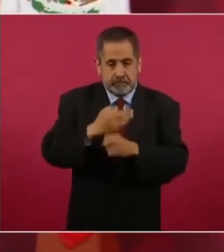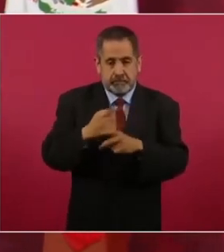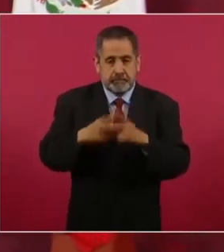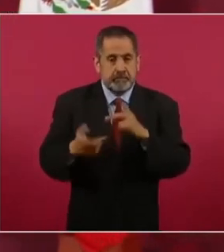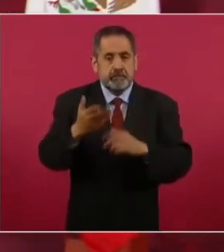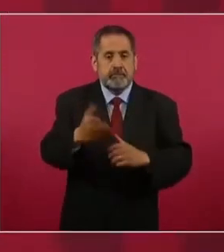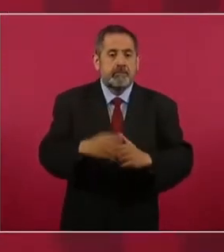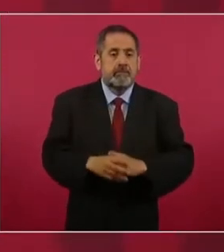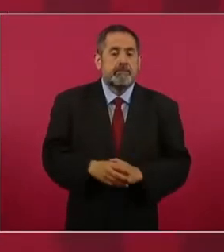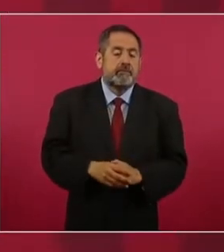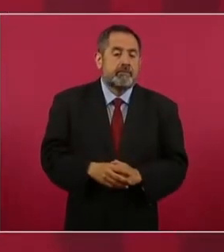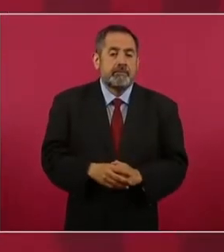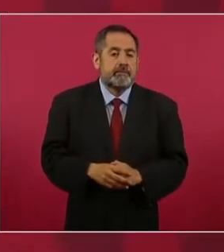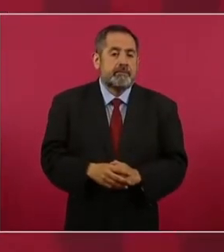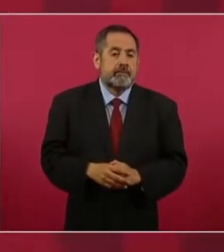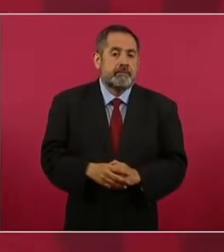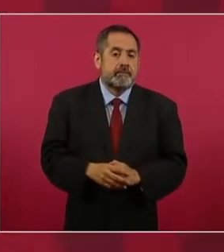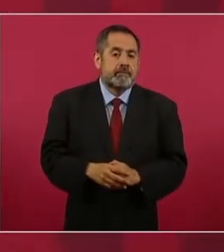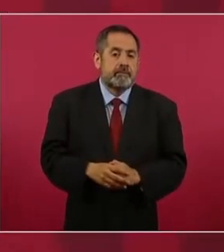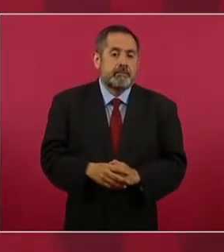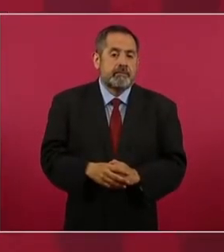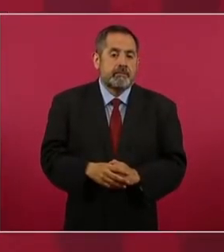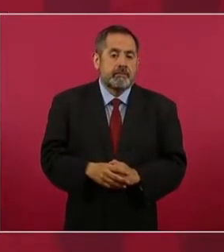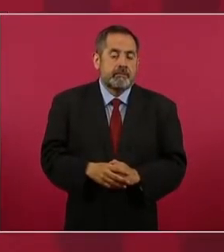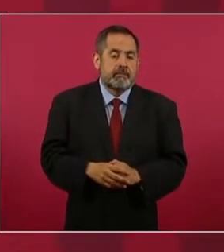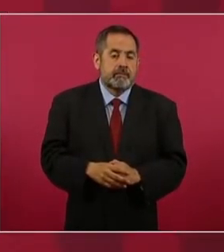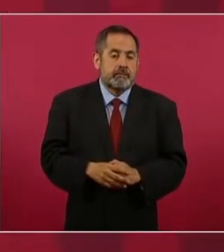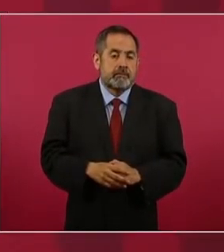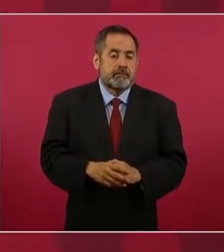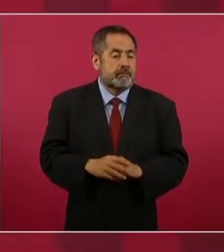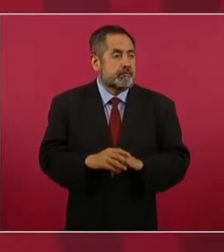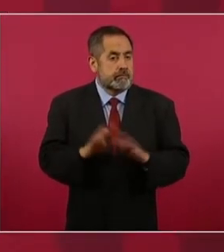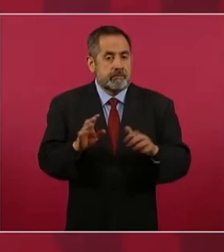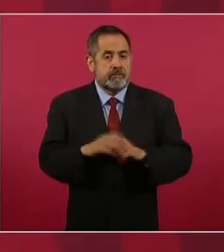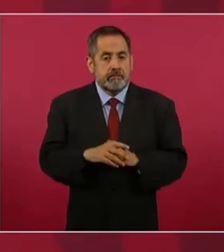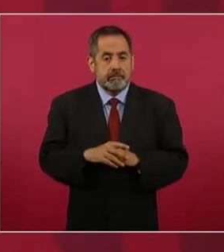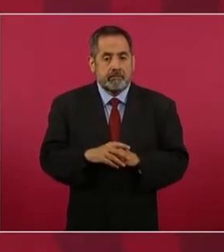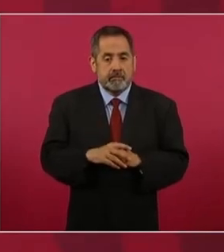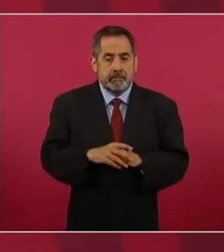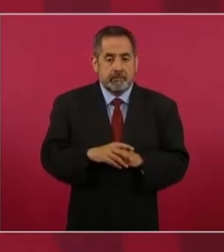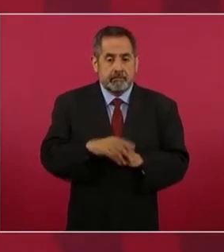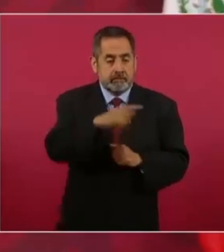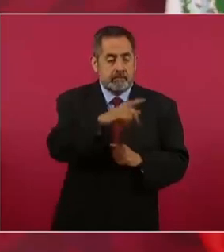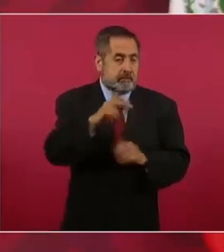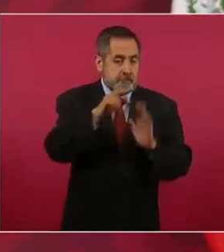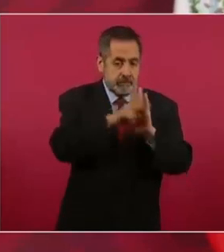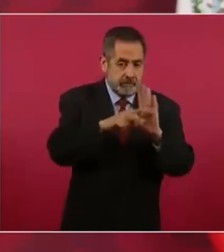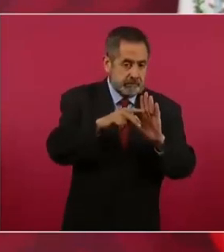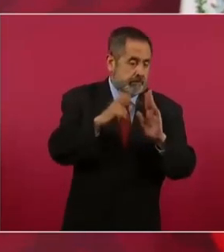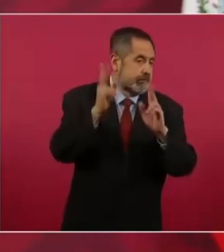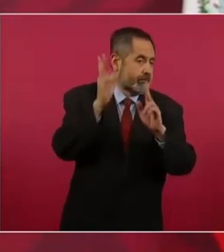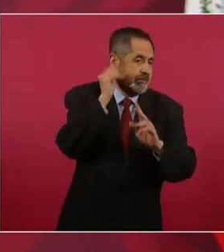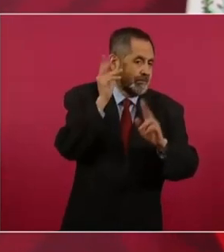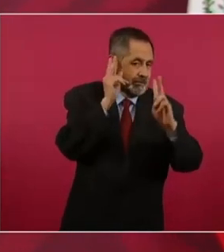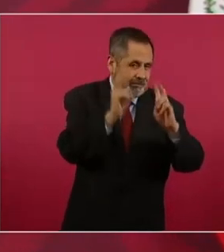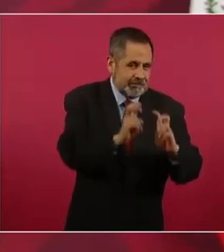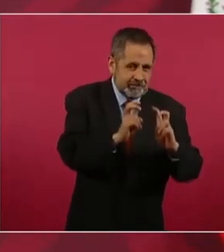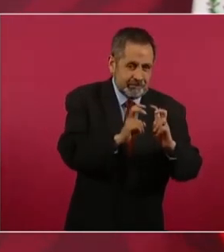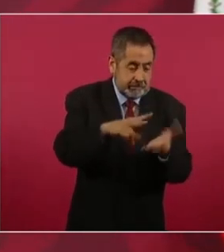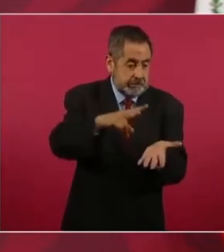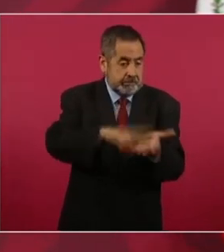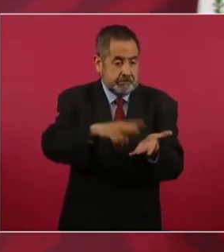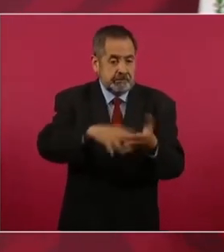independientemente si tienen valor jurídico o no